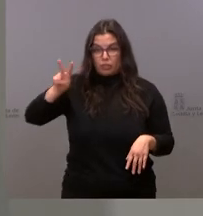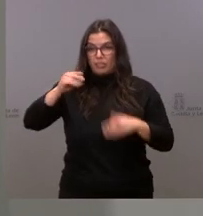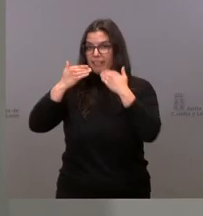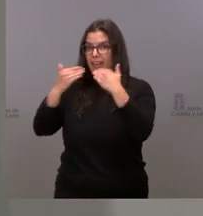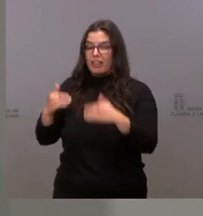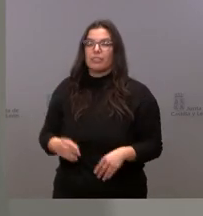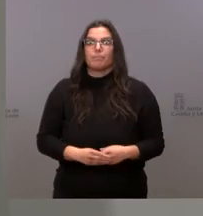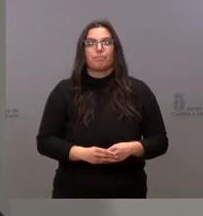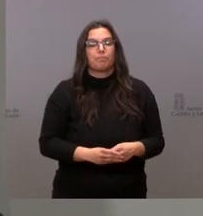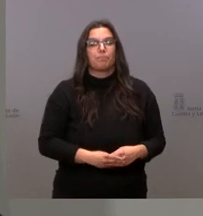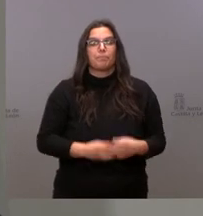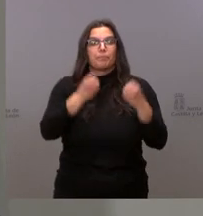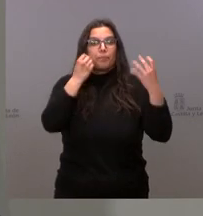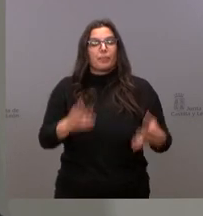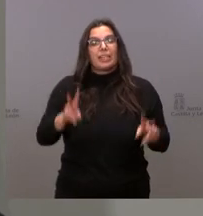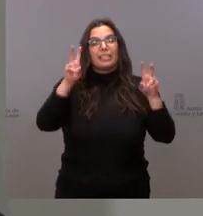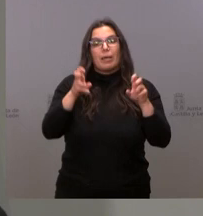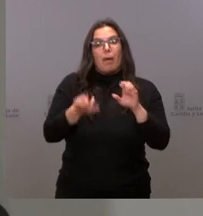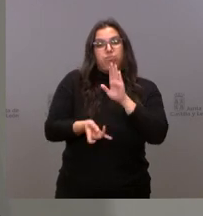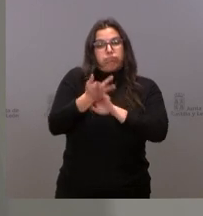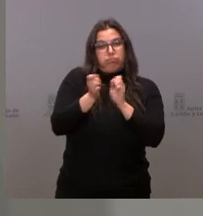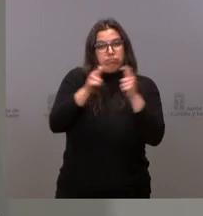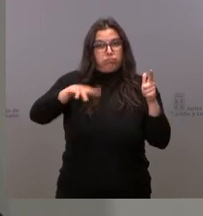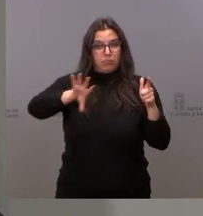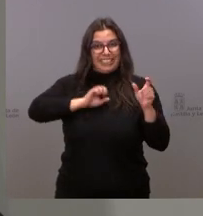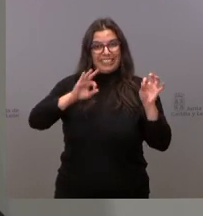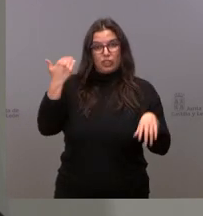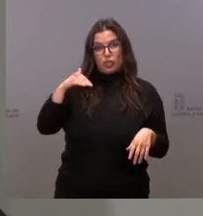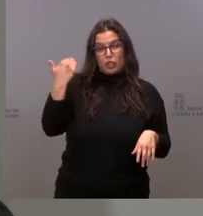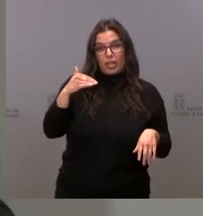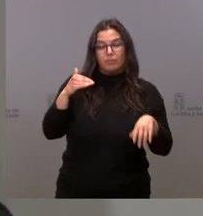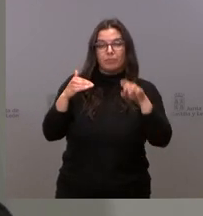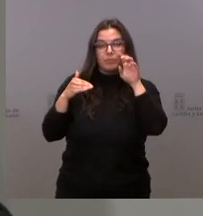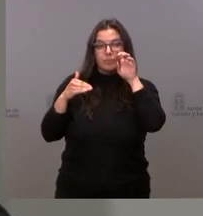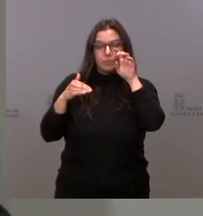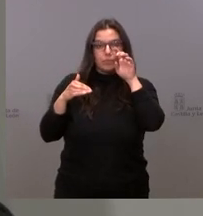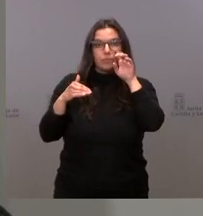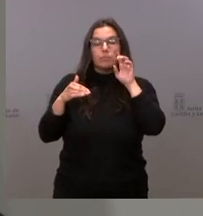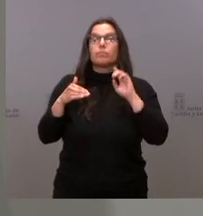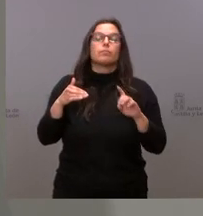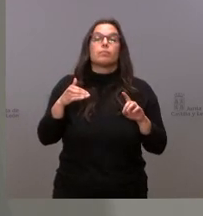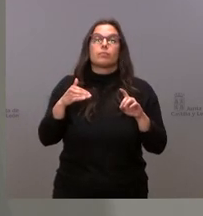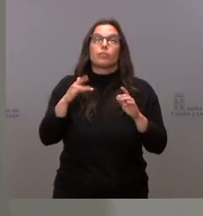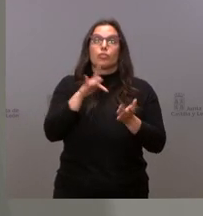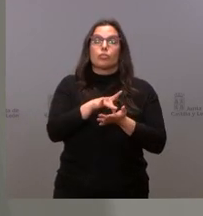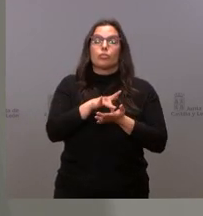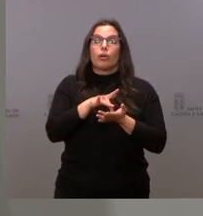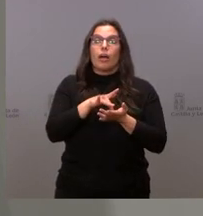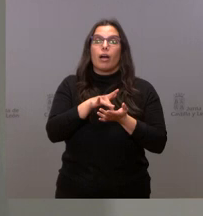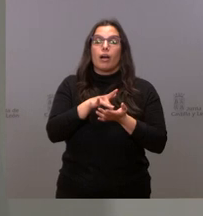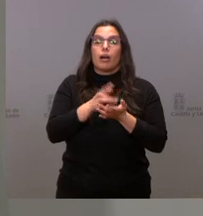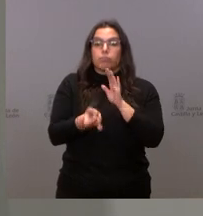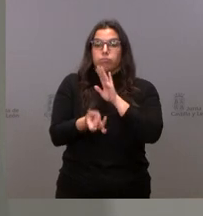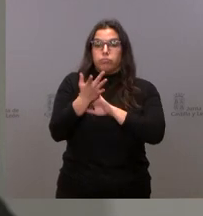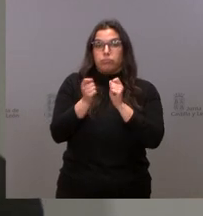Bien, sobre el brote en Soria, hay un brote que ha afectado a